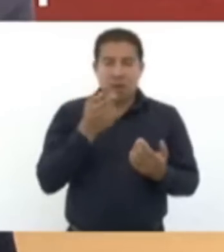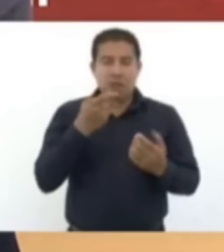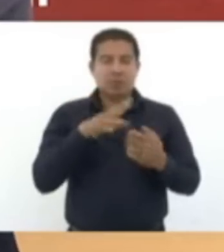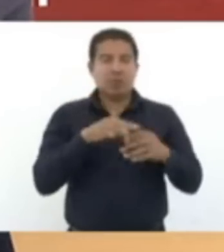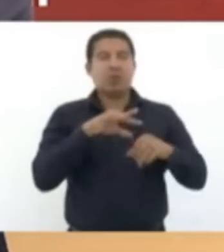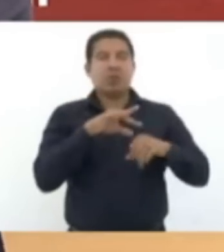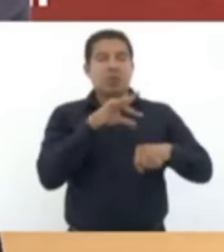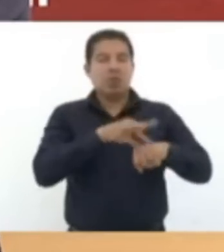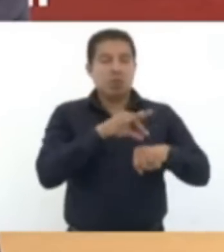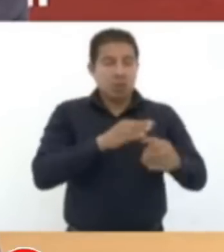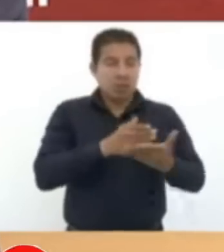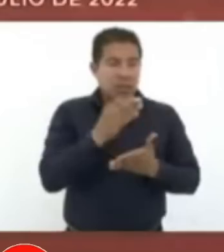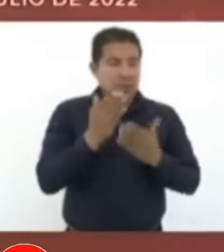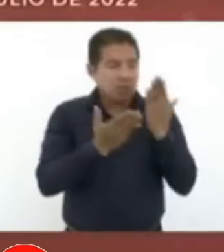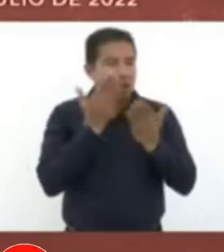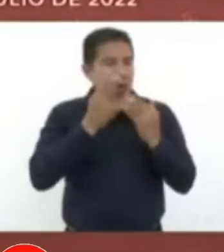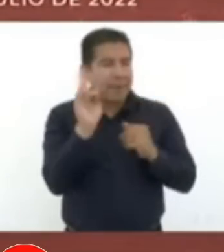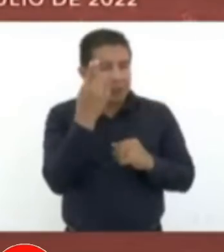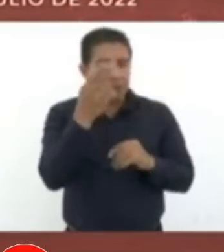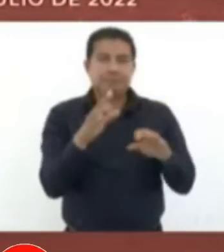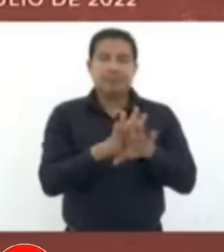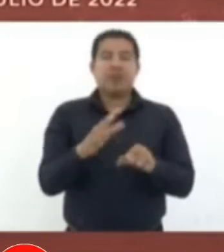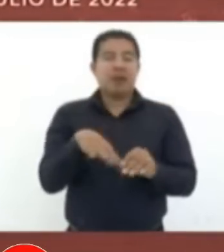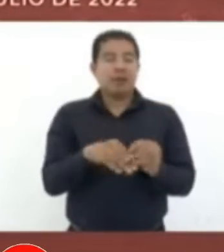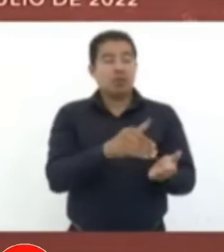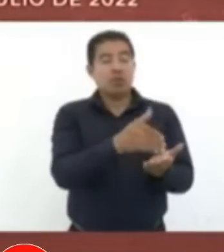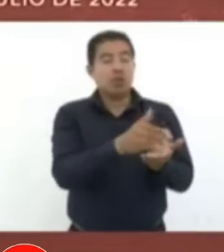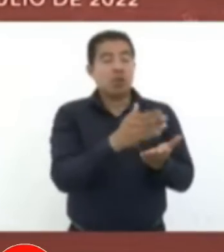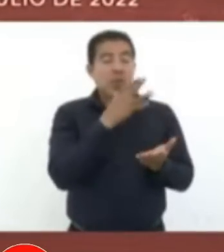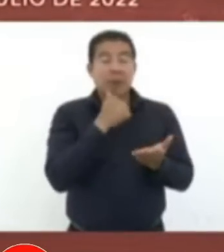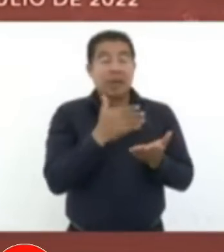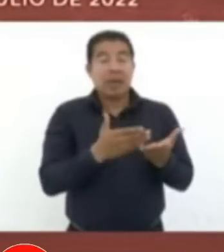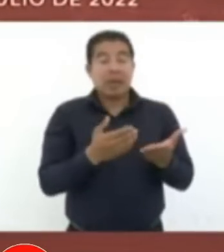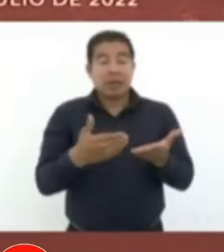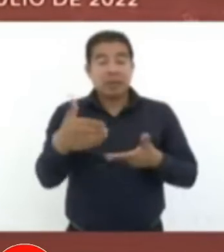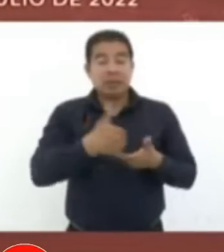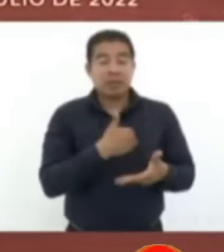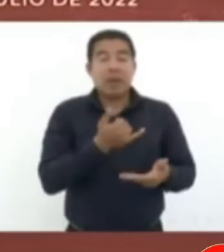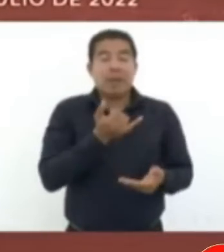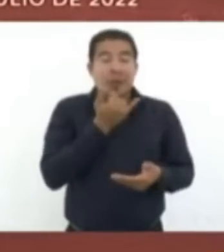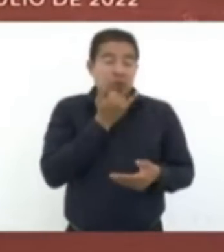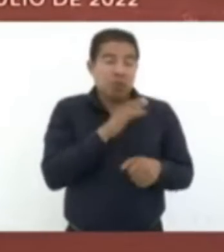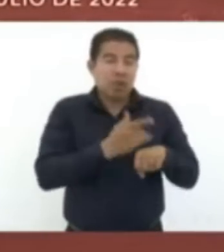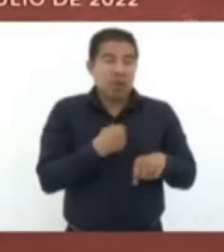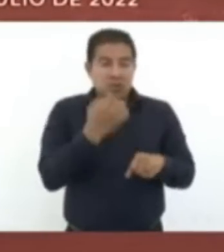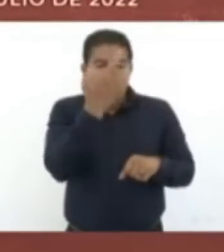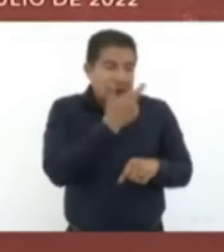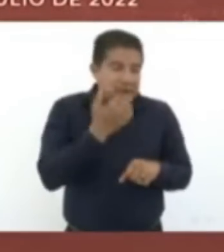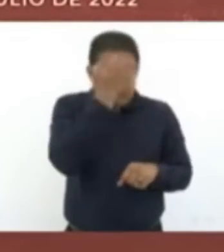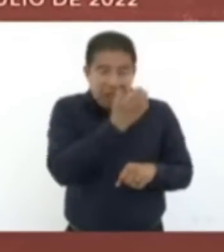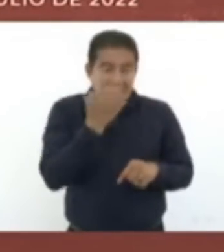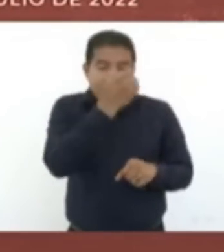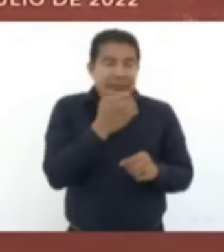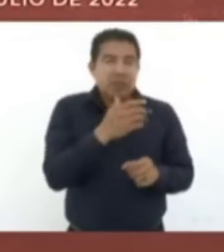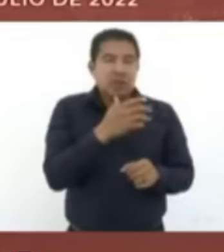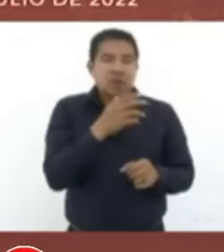rechazaban a los jóvenes que querían estudiar medicina con la mentira de que no pasaban el examen de admisión. Cuando no es cierto de que